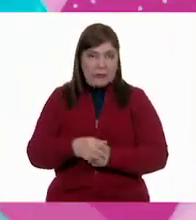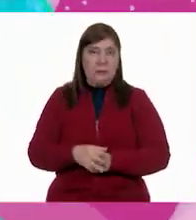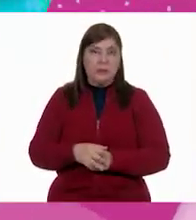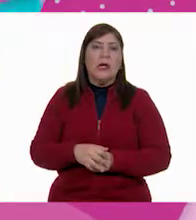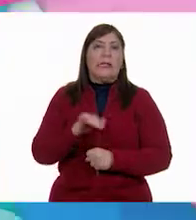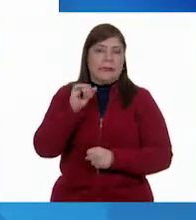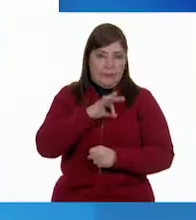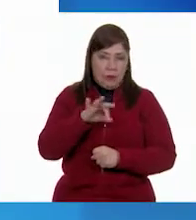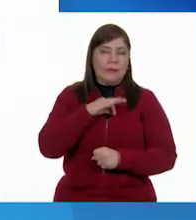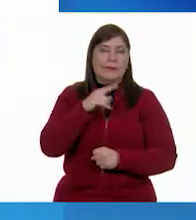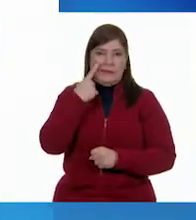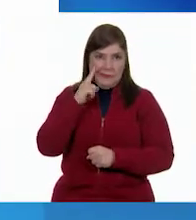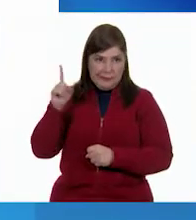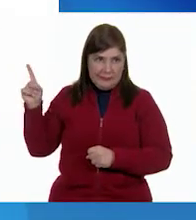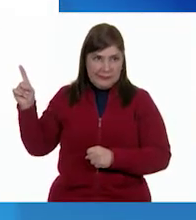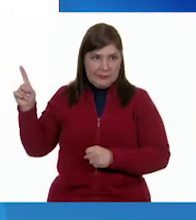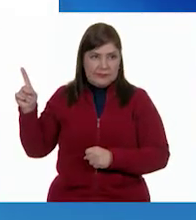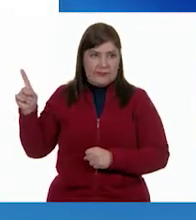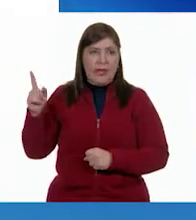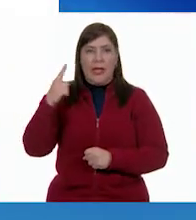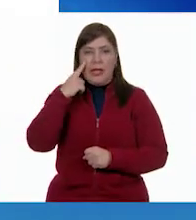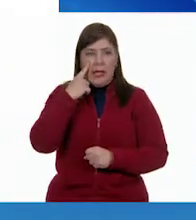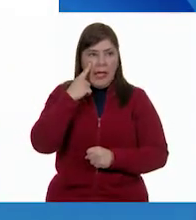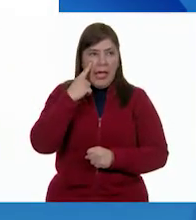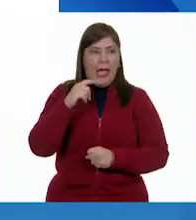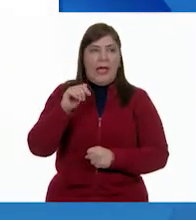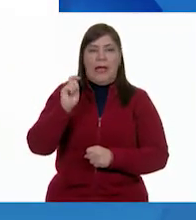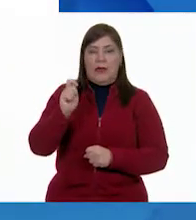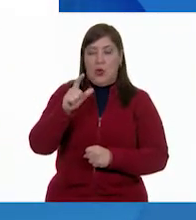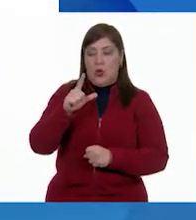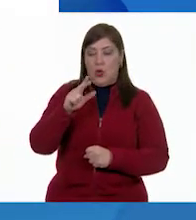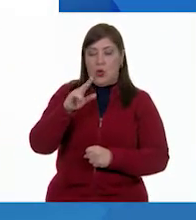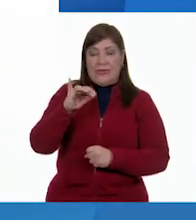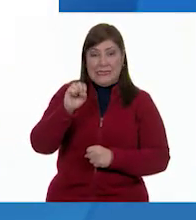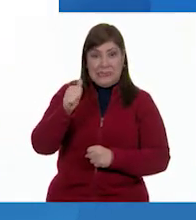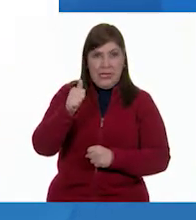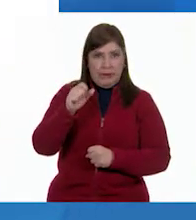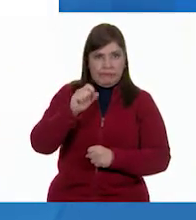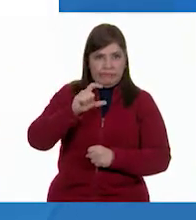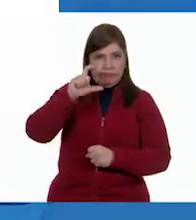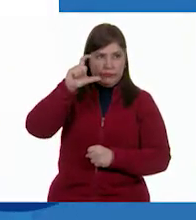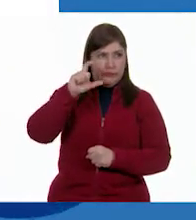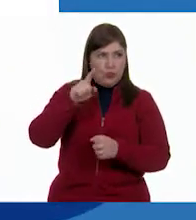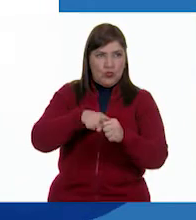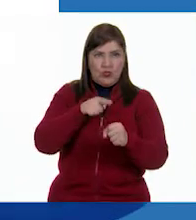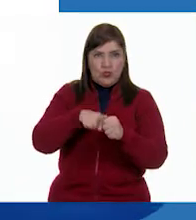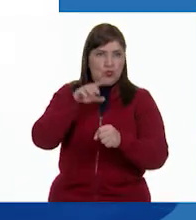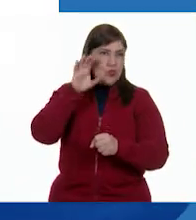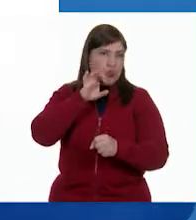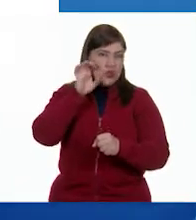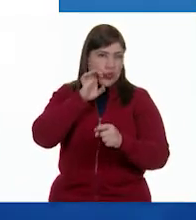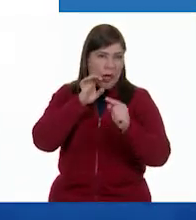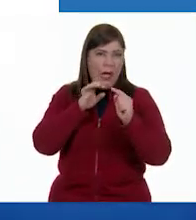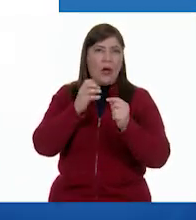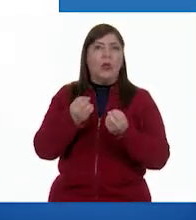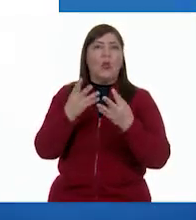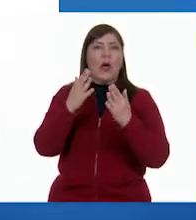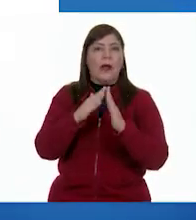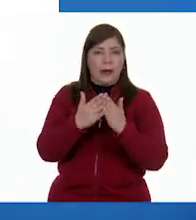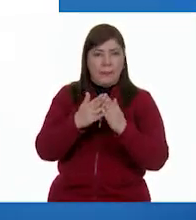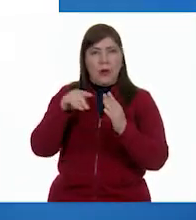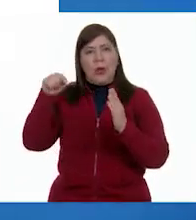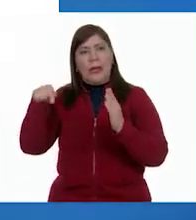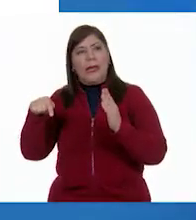¿Sí? Ah, muy bien. Entonces, ¿cuántos libros tiene más Luisa que Ana? Vamos a ver. Vamos a ver.